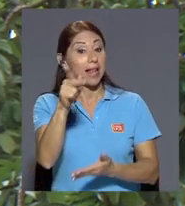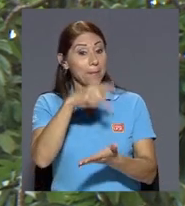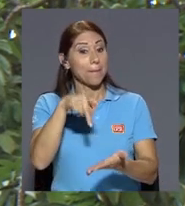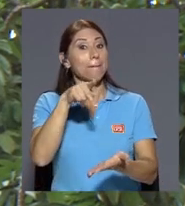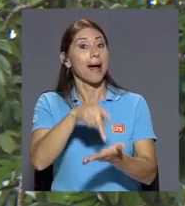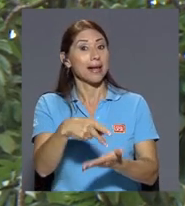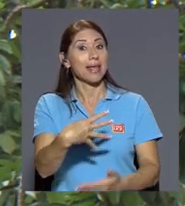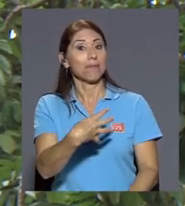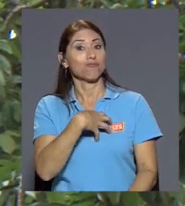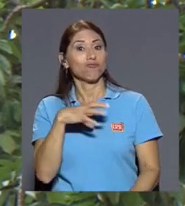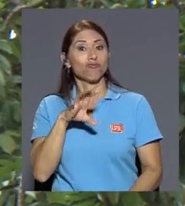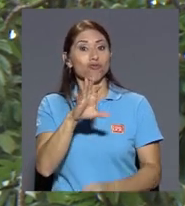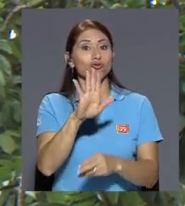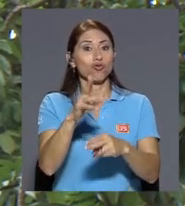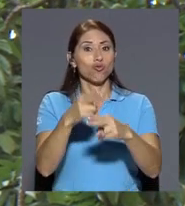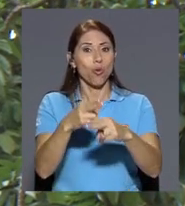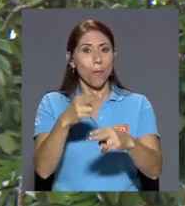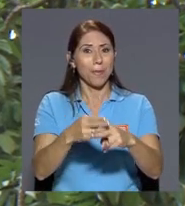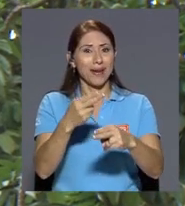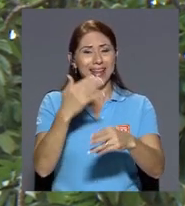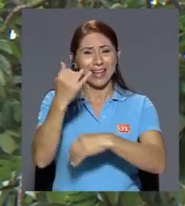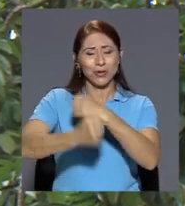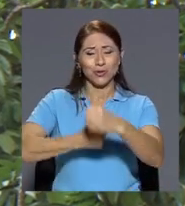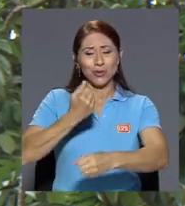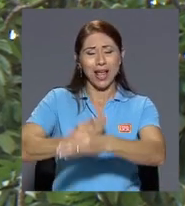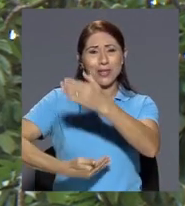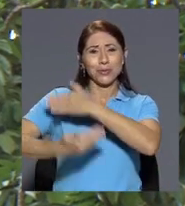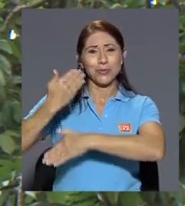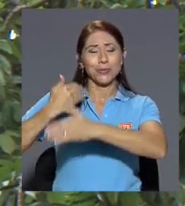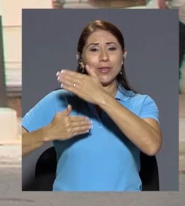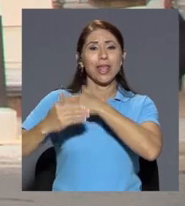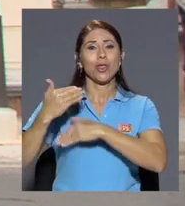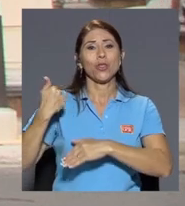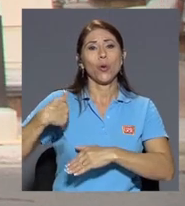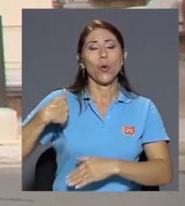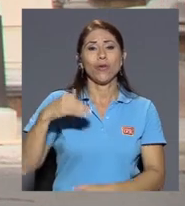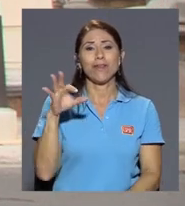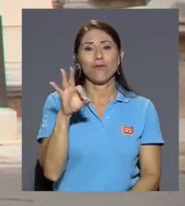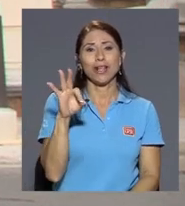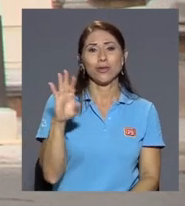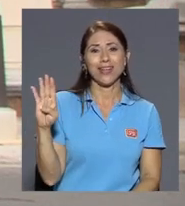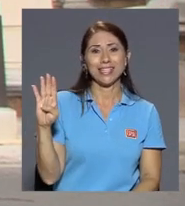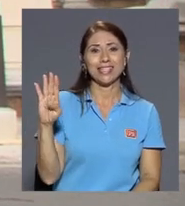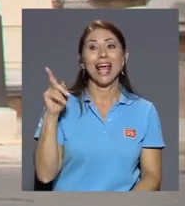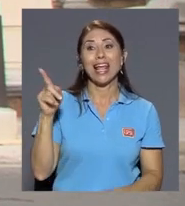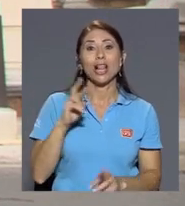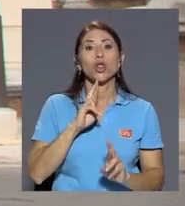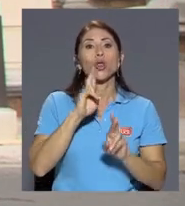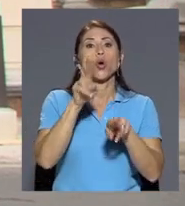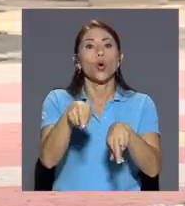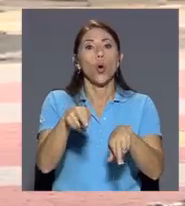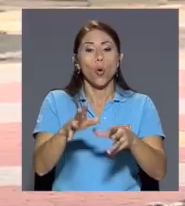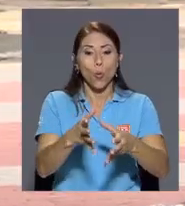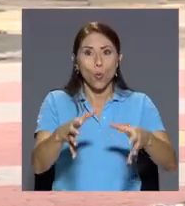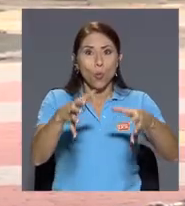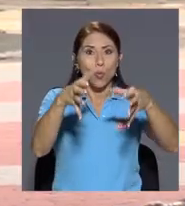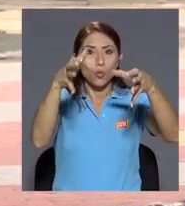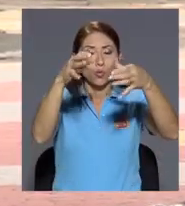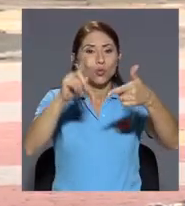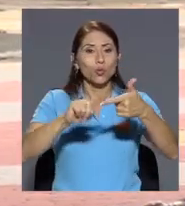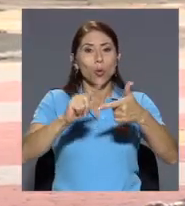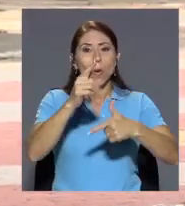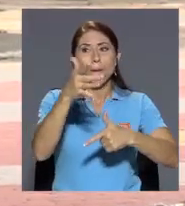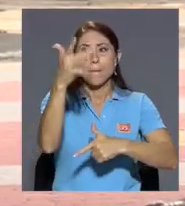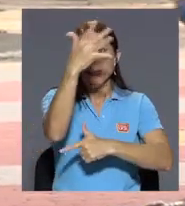de don Fulgencio Batista donó un busto de mármol las palmeras cubanas que hoy se convirtieron en